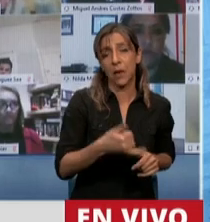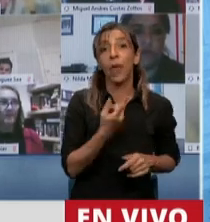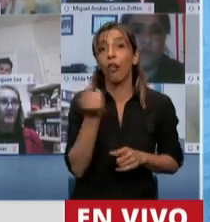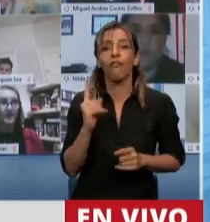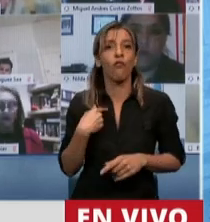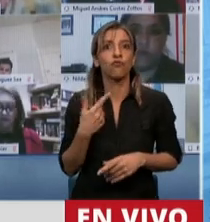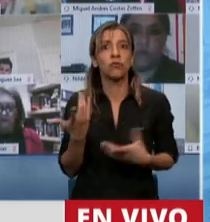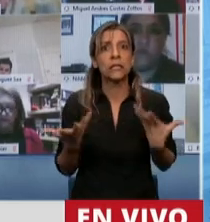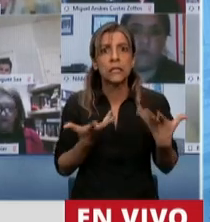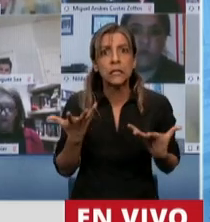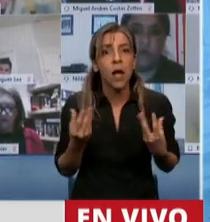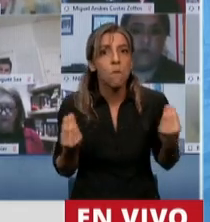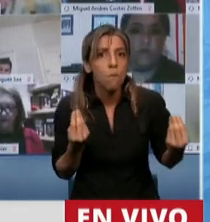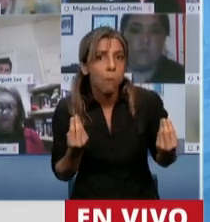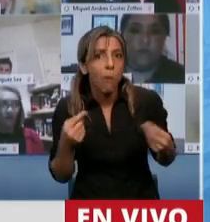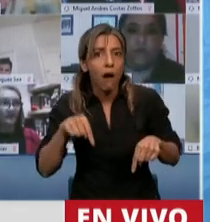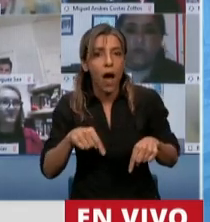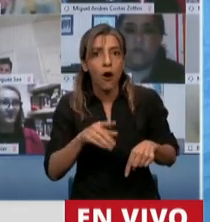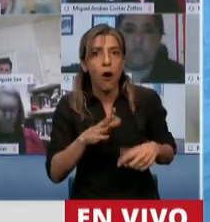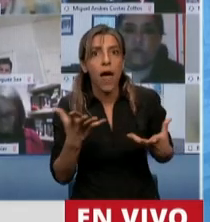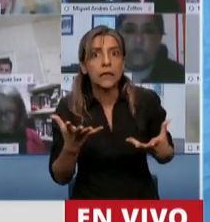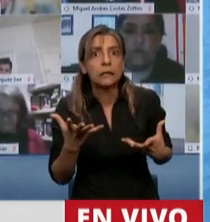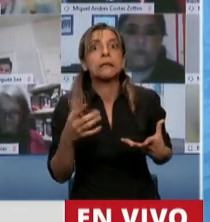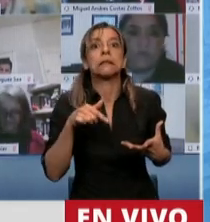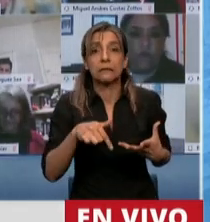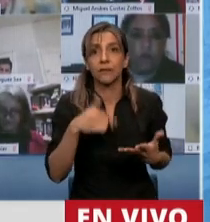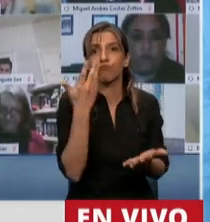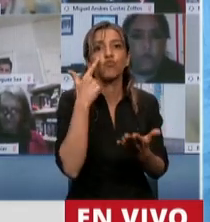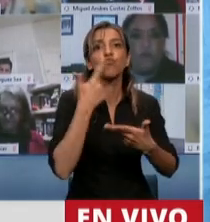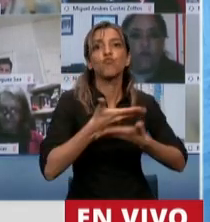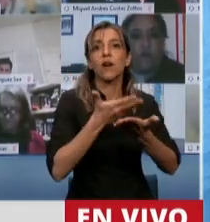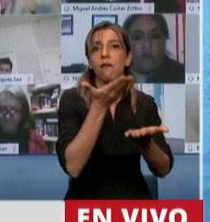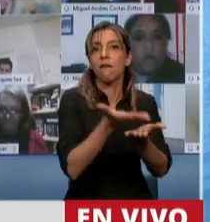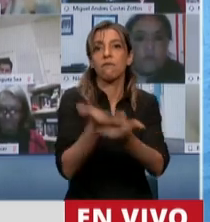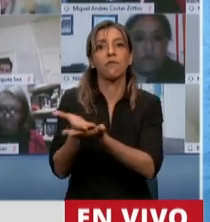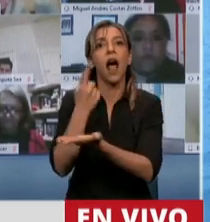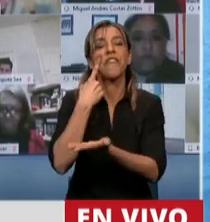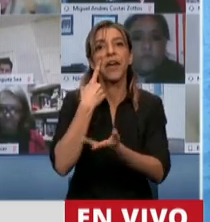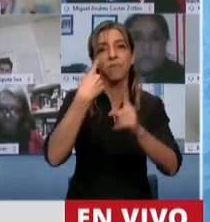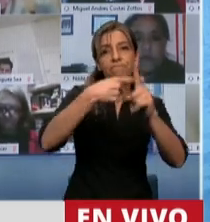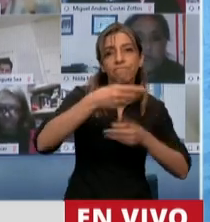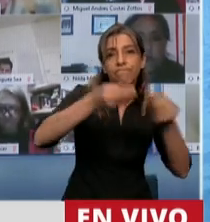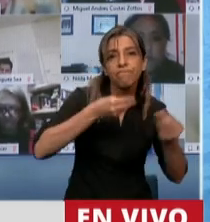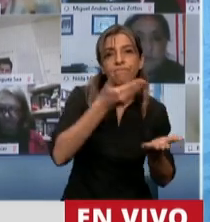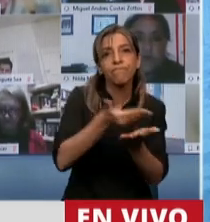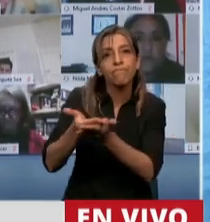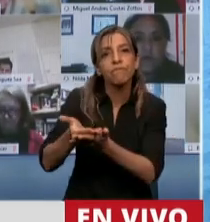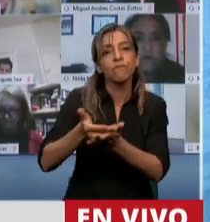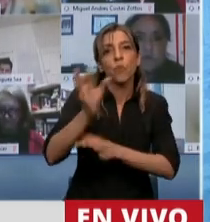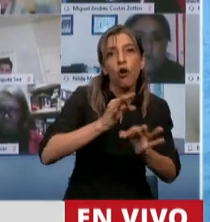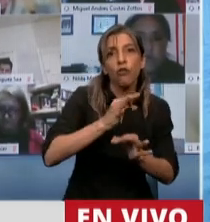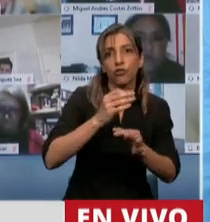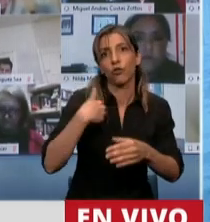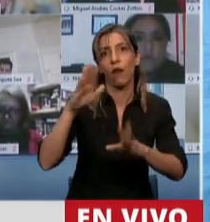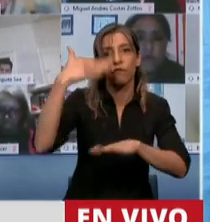empresas de servicio público en competencia a tener que mostrar balances, tener que mostrar proyectos de inversión y a tener que